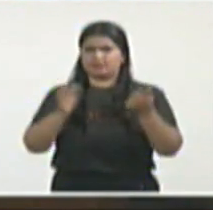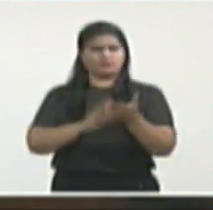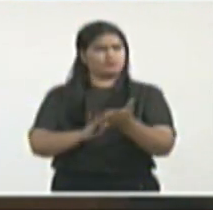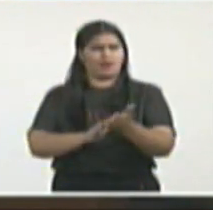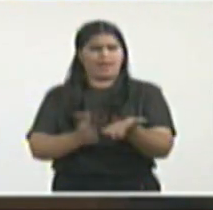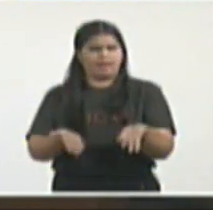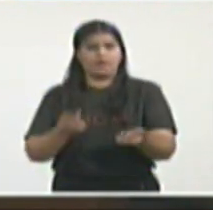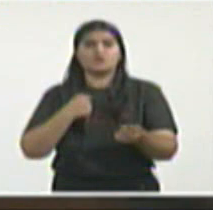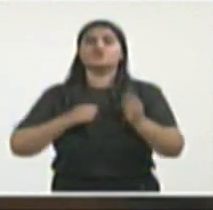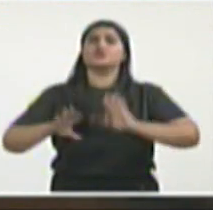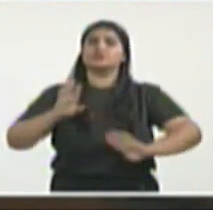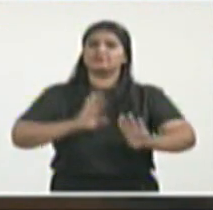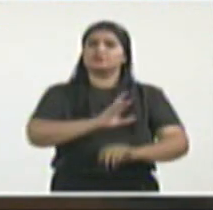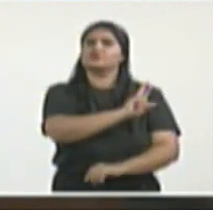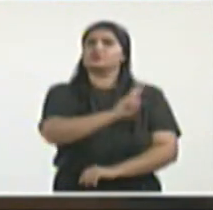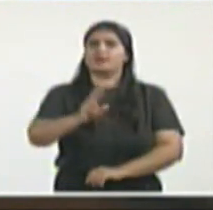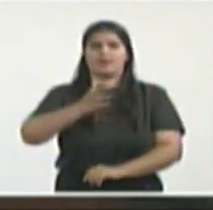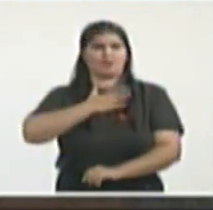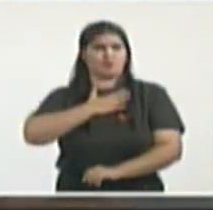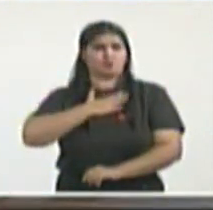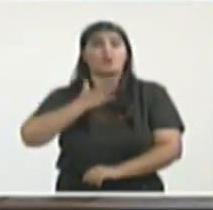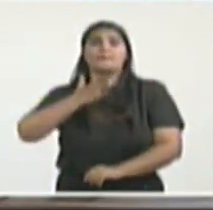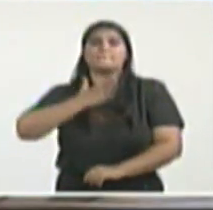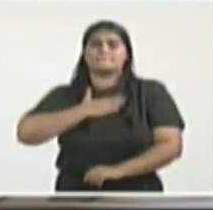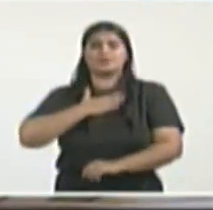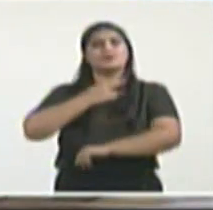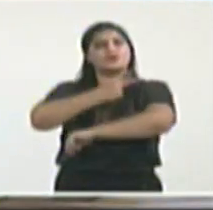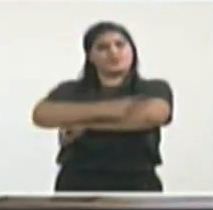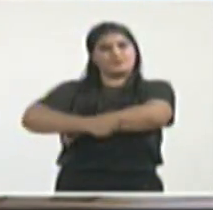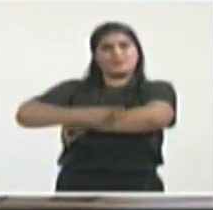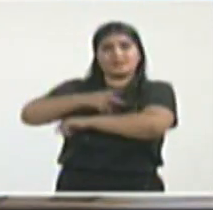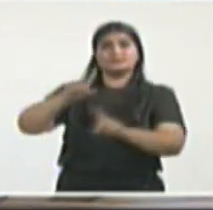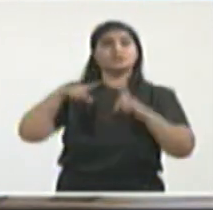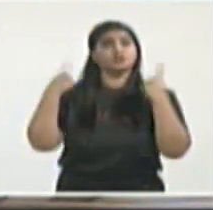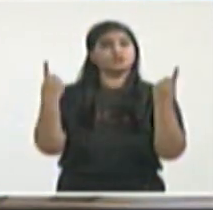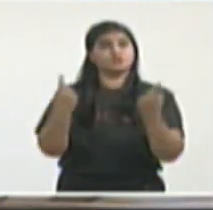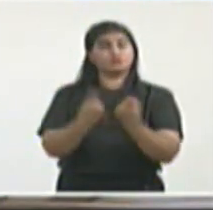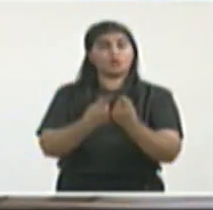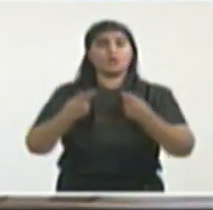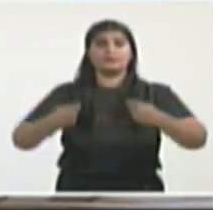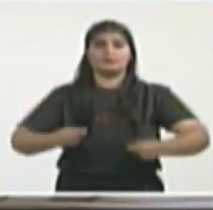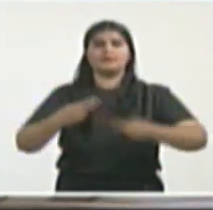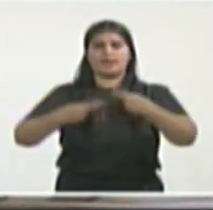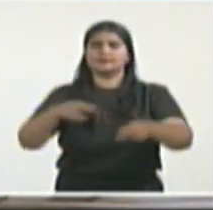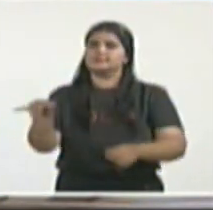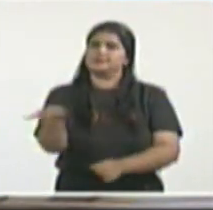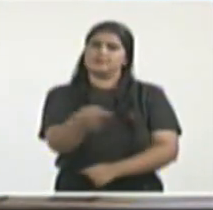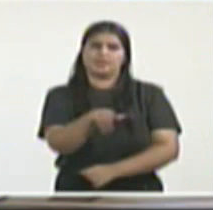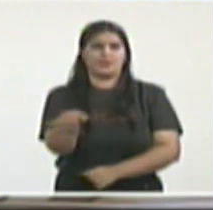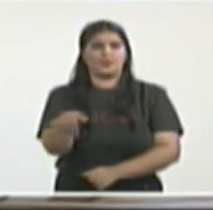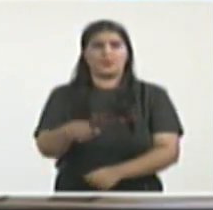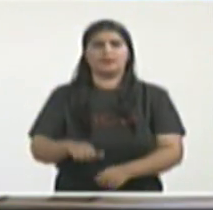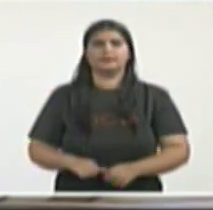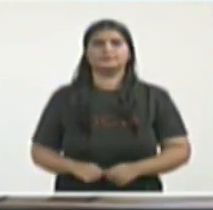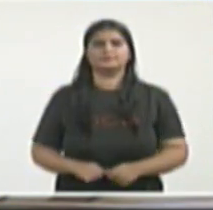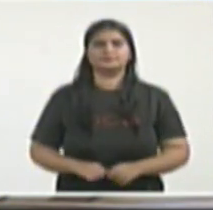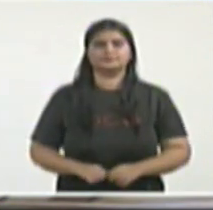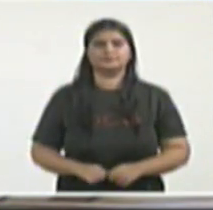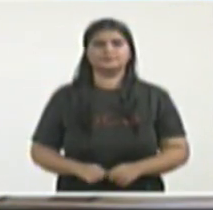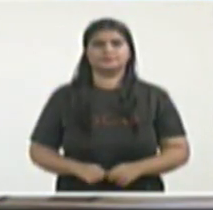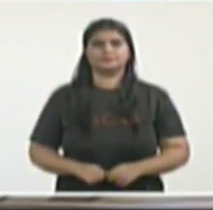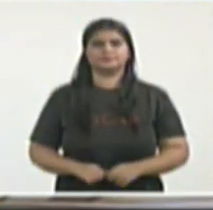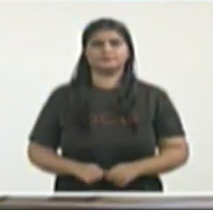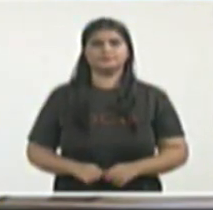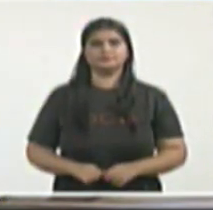fracasar el intento de generar una situación que no existe en Cuba, de ingobernabilidad, de